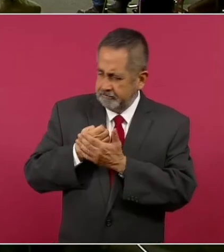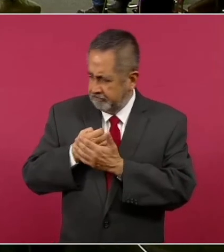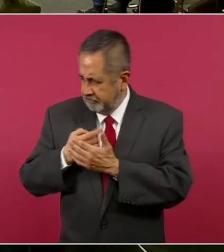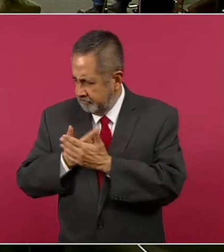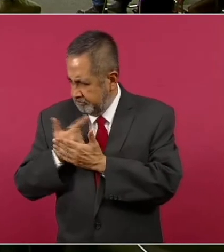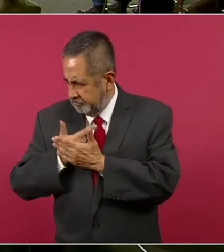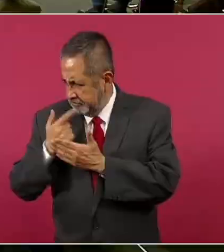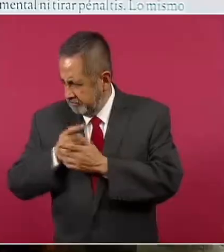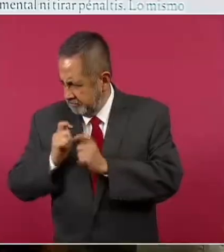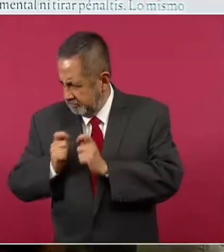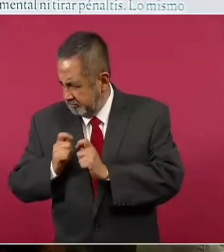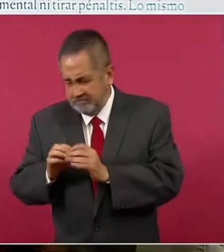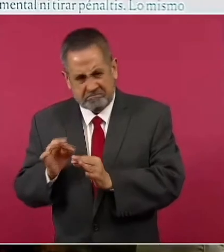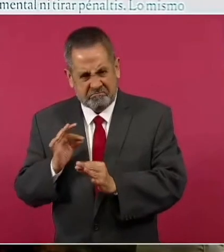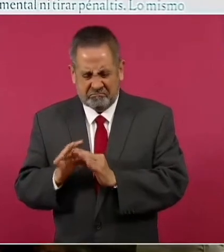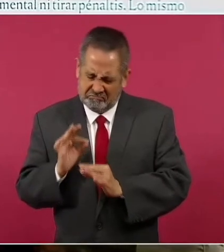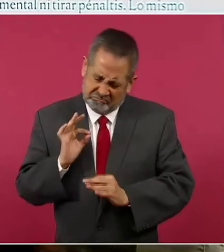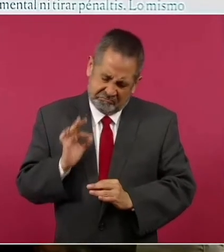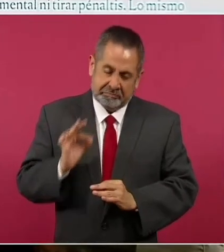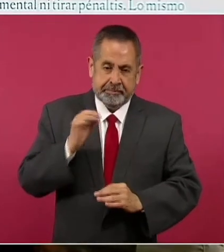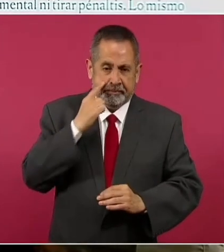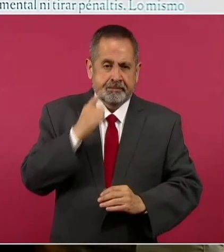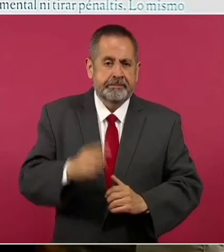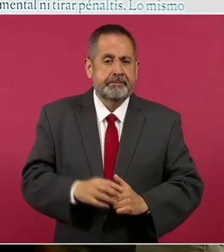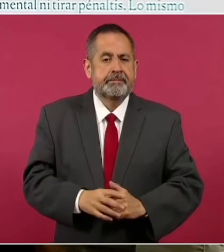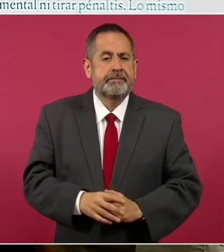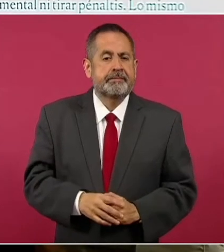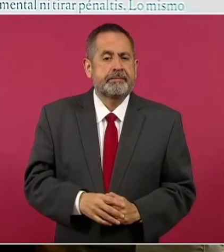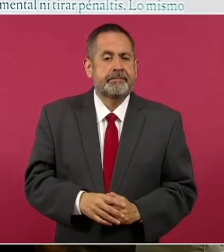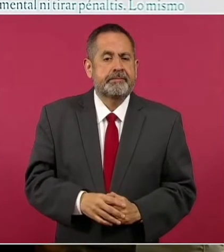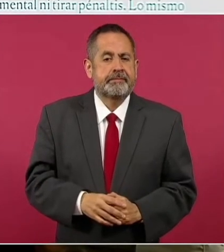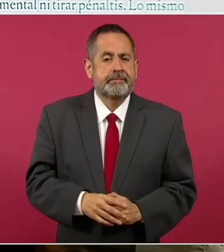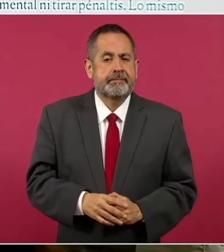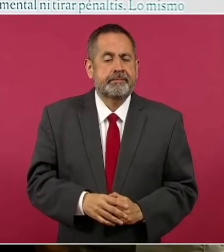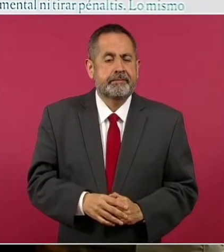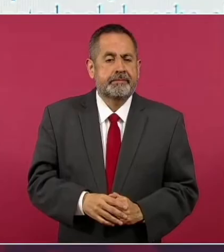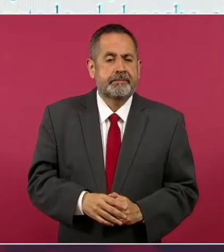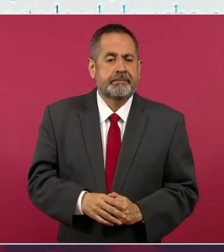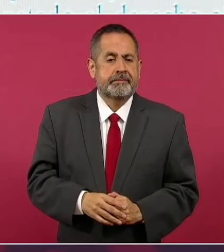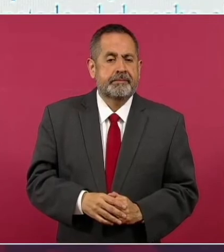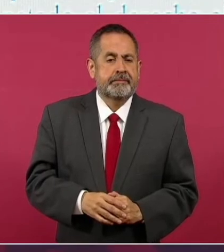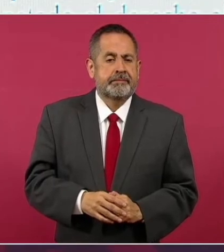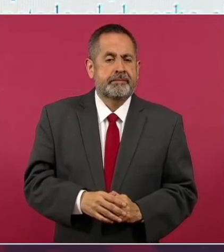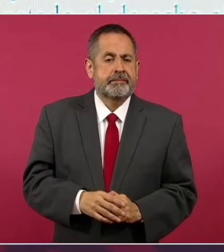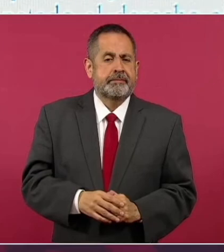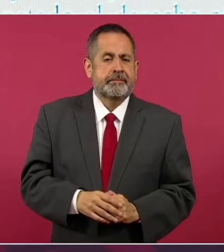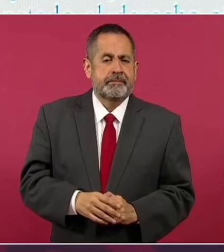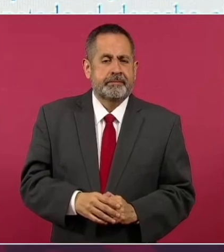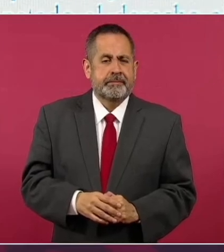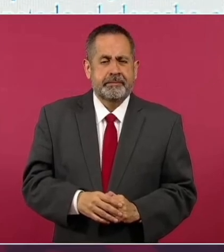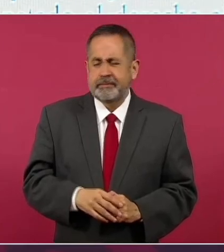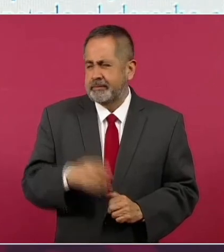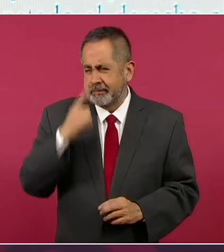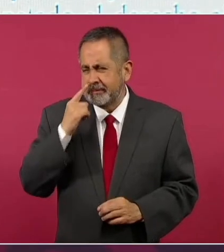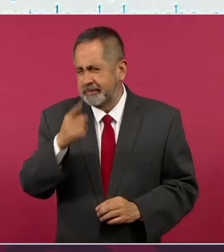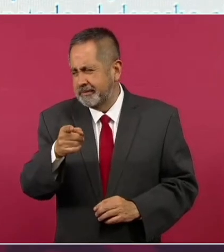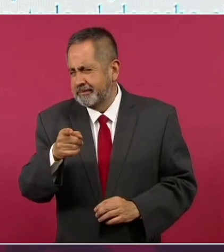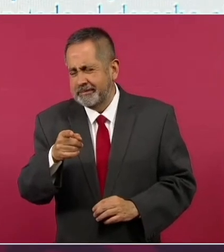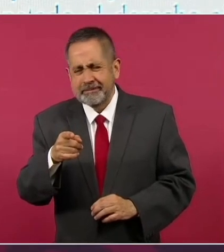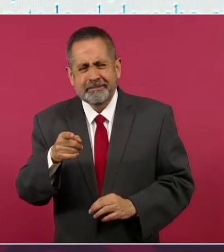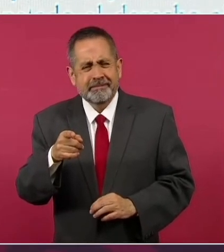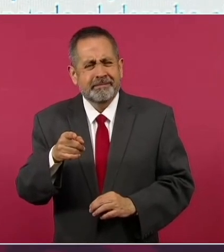que a ver si está la